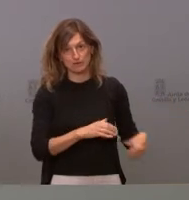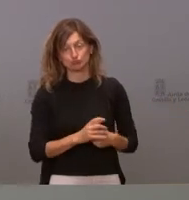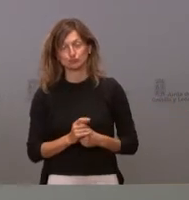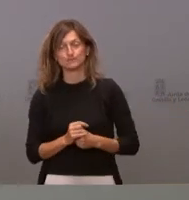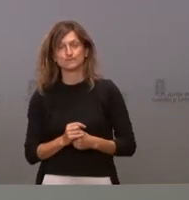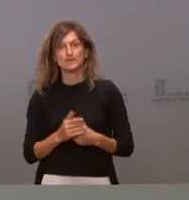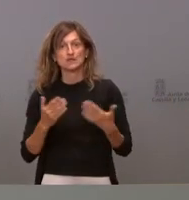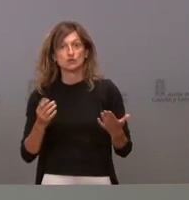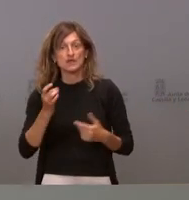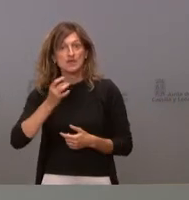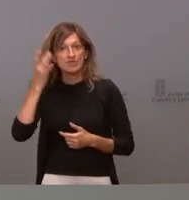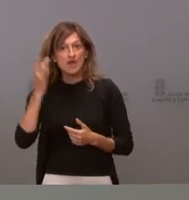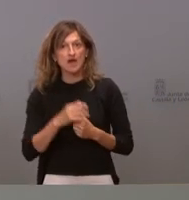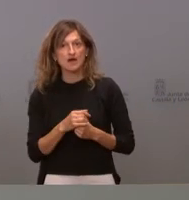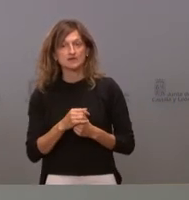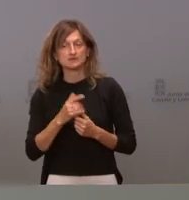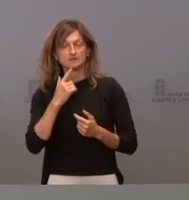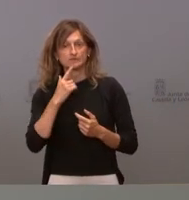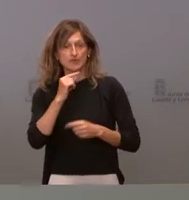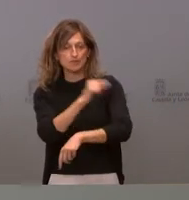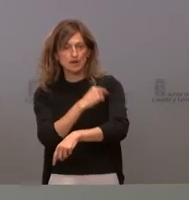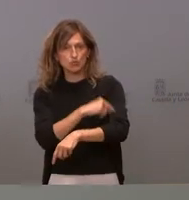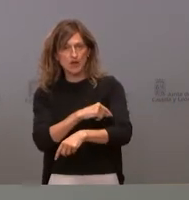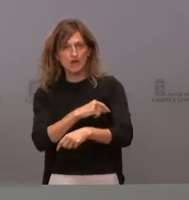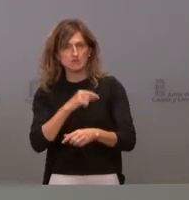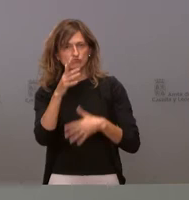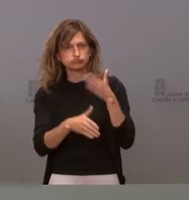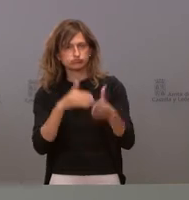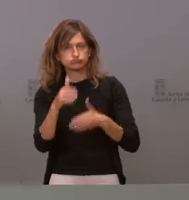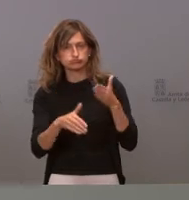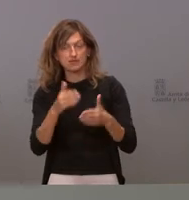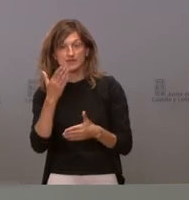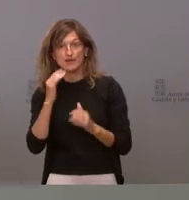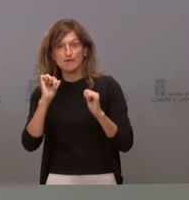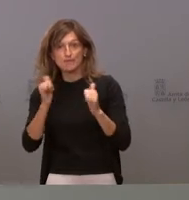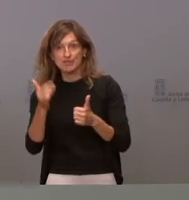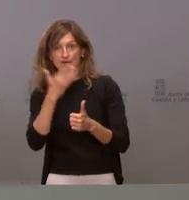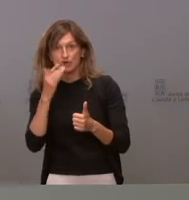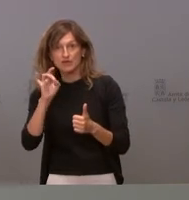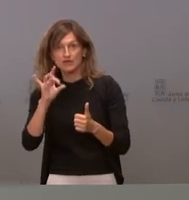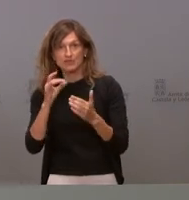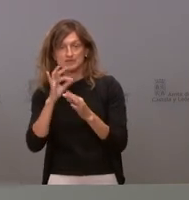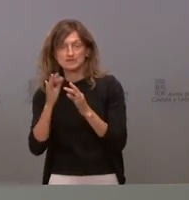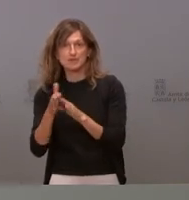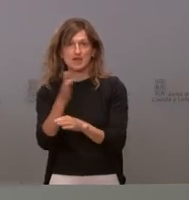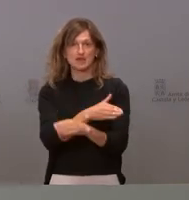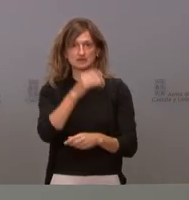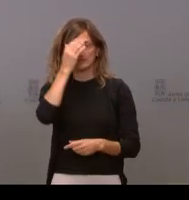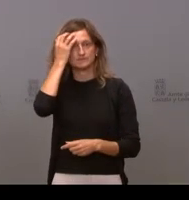conseguir vacunar el máximo posible antes de que se incorporen el 15 de septiembre a las clases.